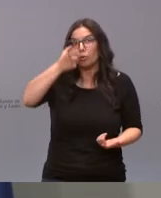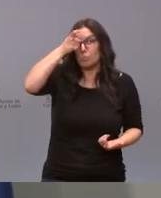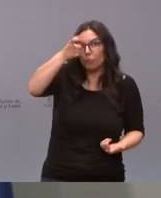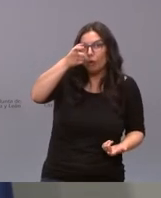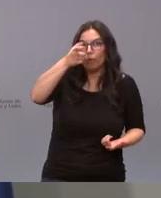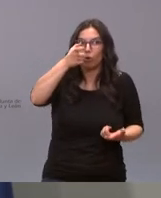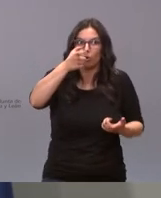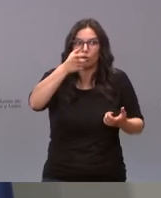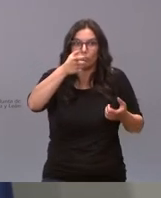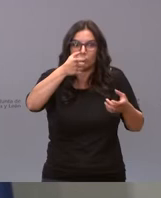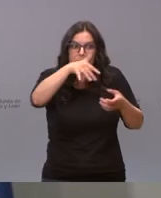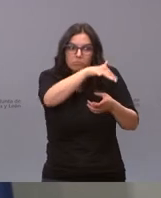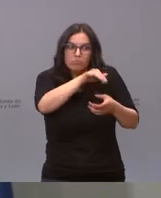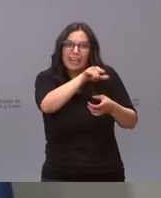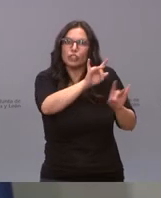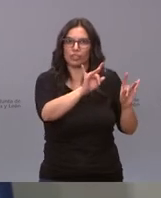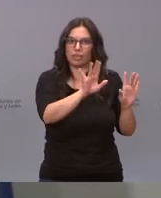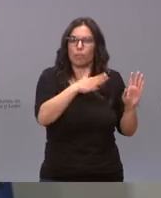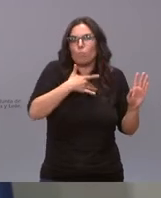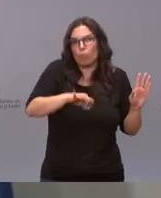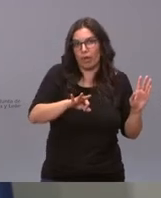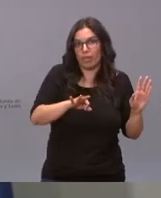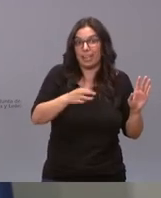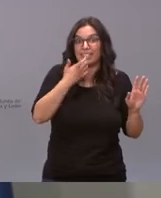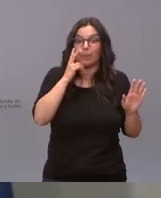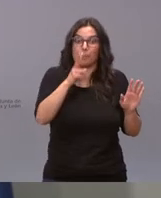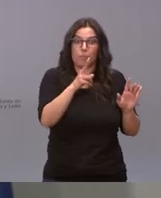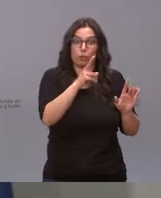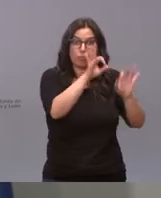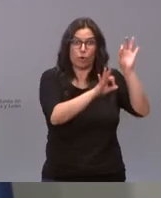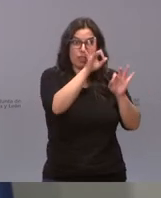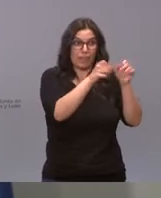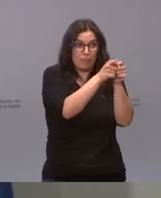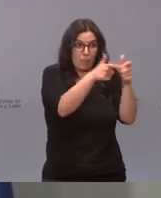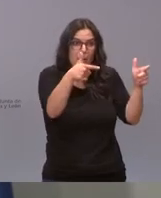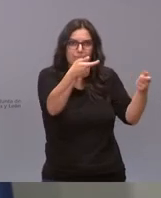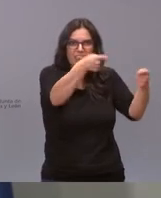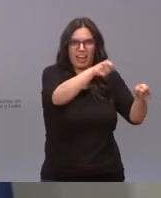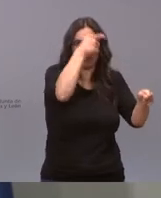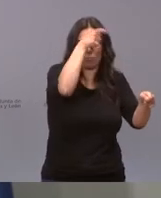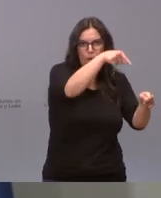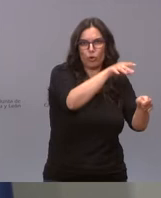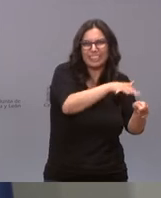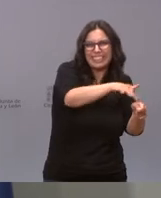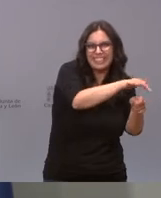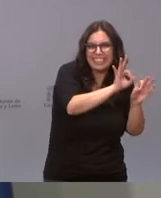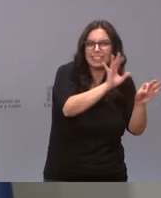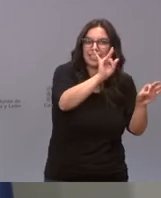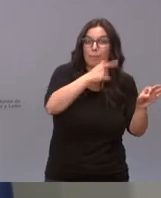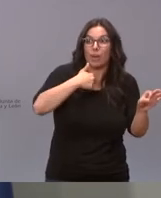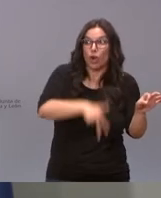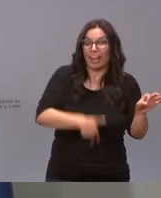eso sí eso lo haremos cuando veamos que es necesario pero eso